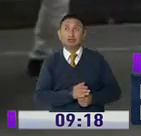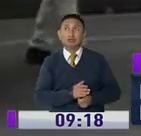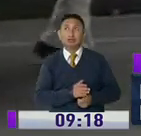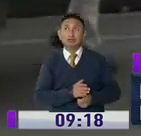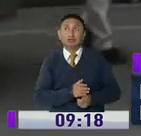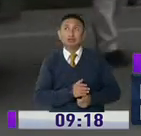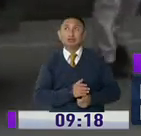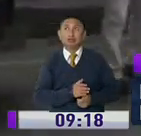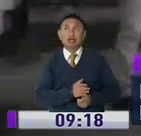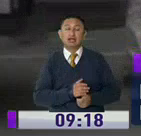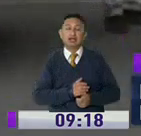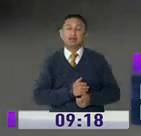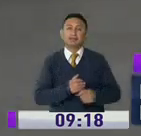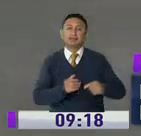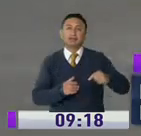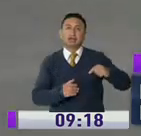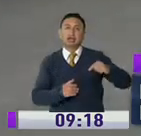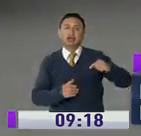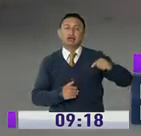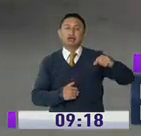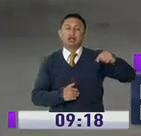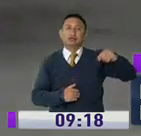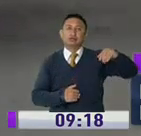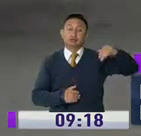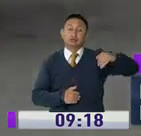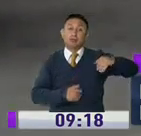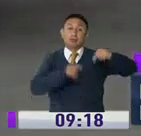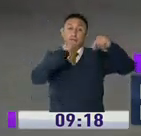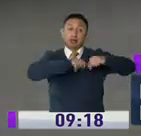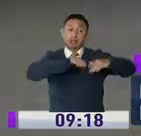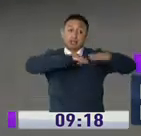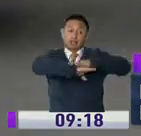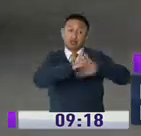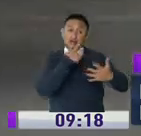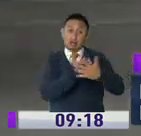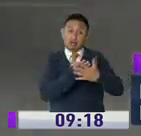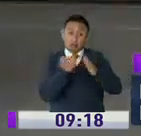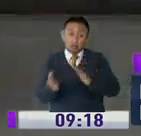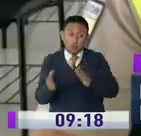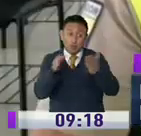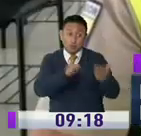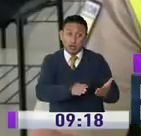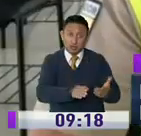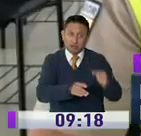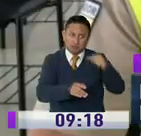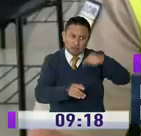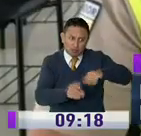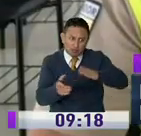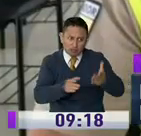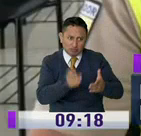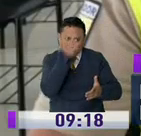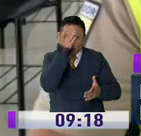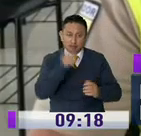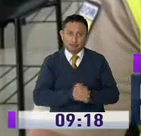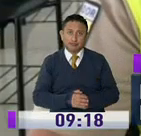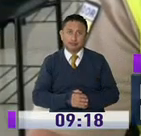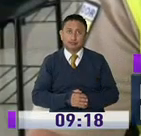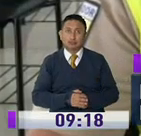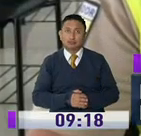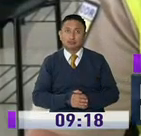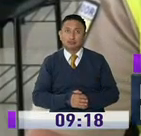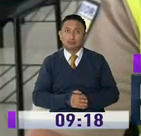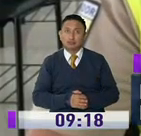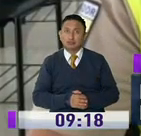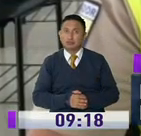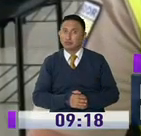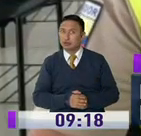fallecimiento de un interno que ingresó en el mes de enero y fue encontrado en su celda sin vida. La policía se trasladó al hogar y puede verificar